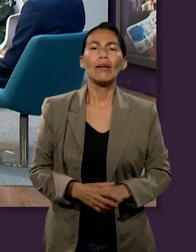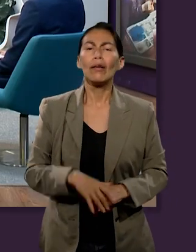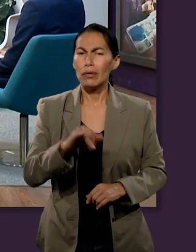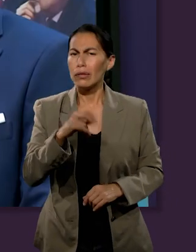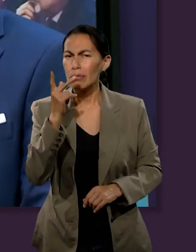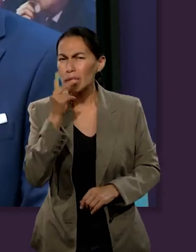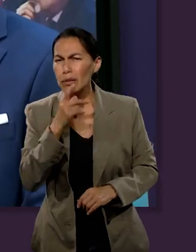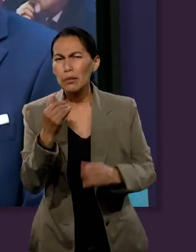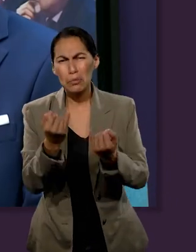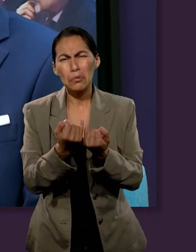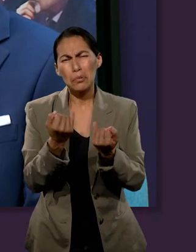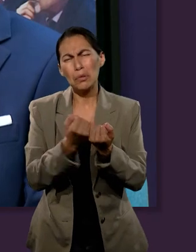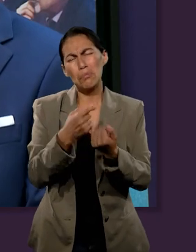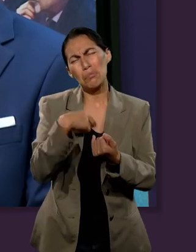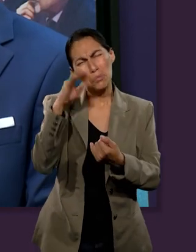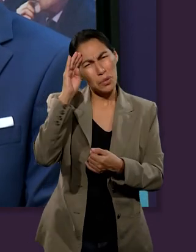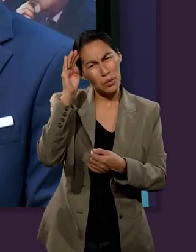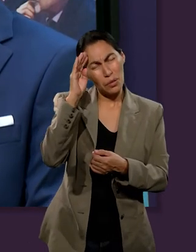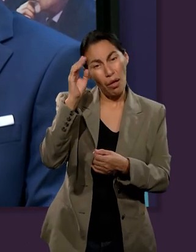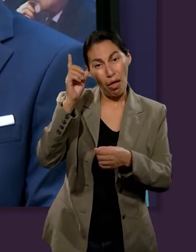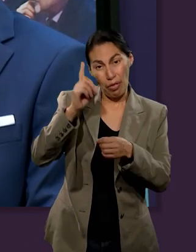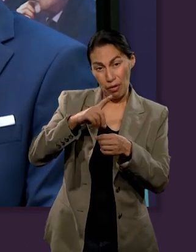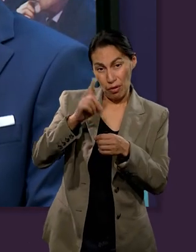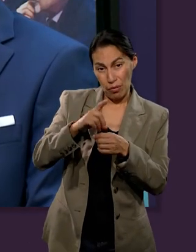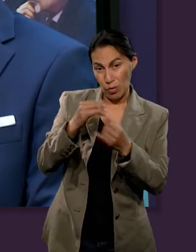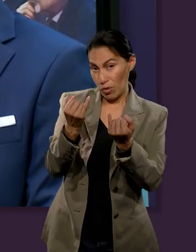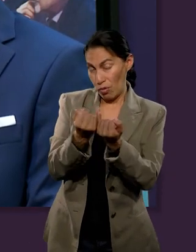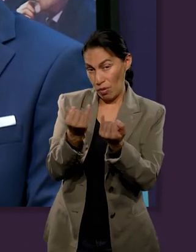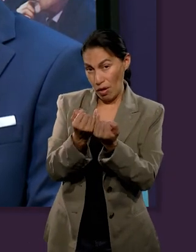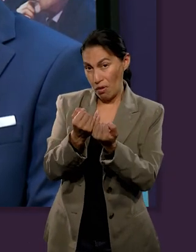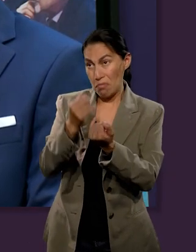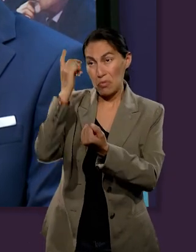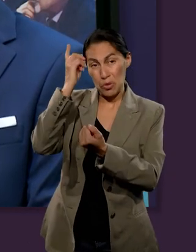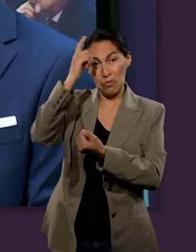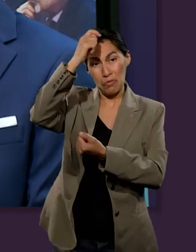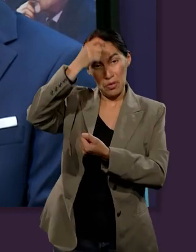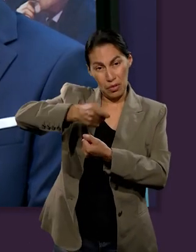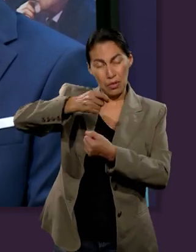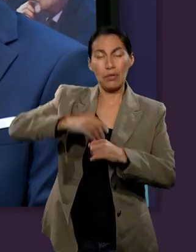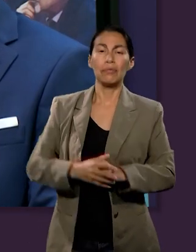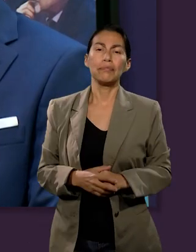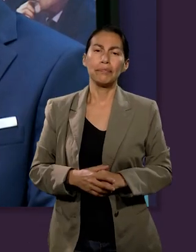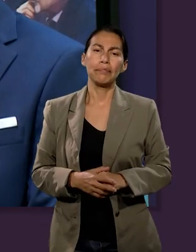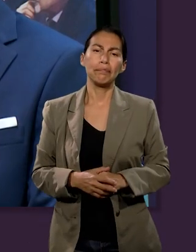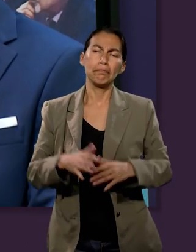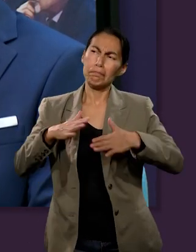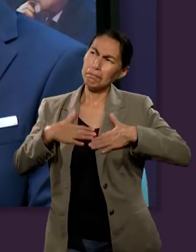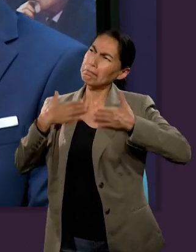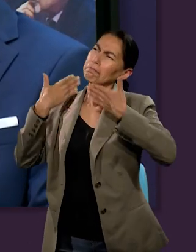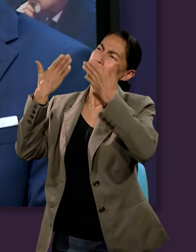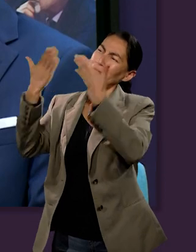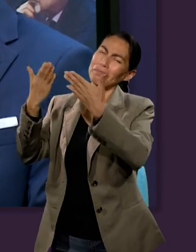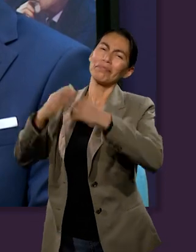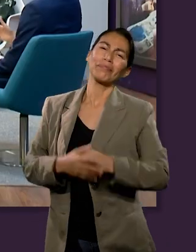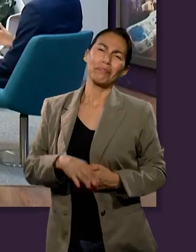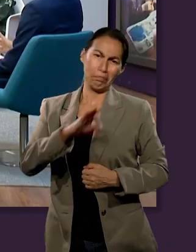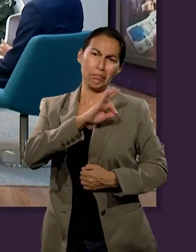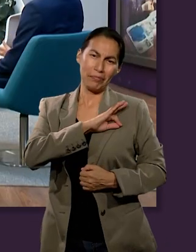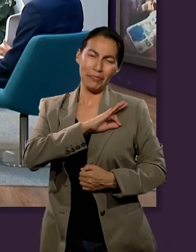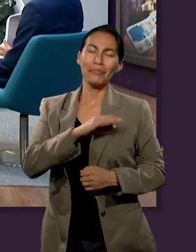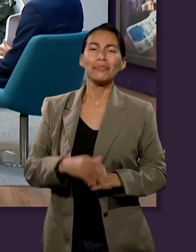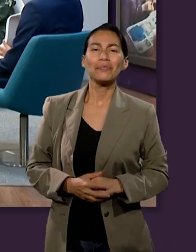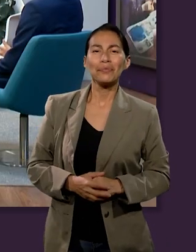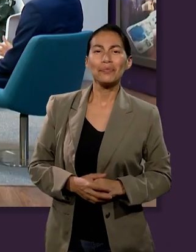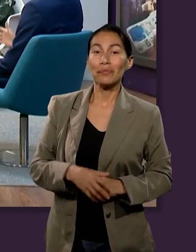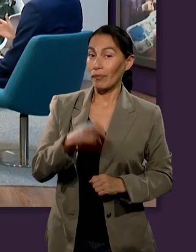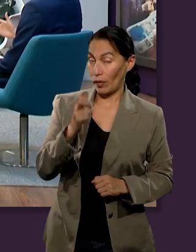Sí, pastor, mire, y hablando un poco también en ese aspecto, el diezmo también nos ayuda a nosotros como una bendición el desarrollar esa confianza en